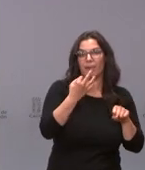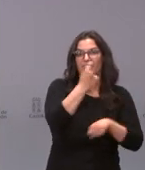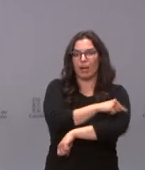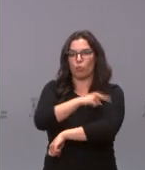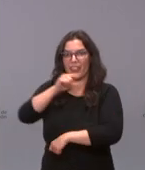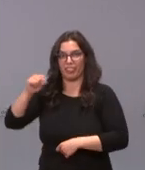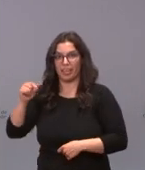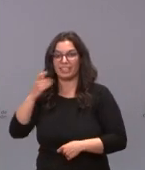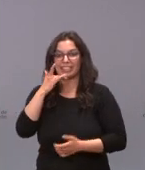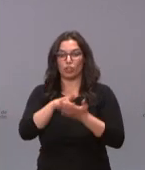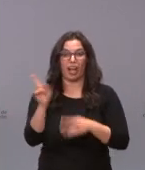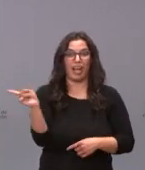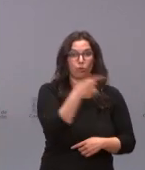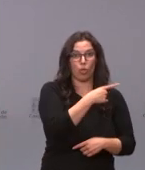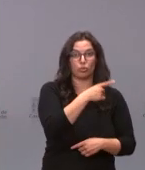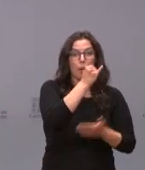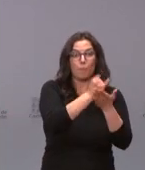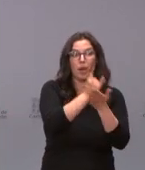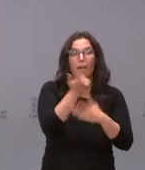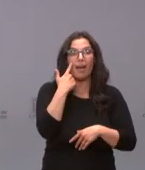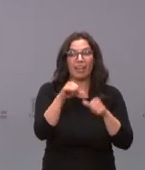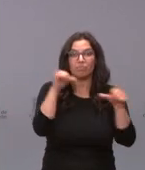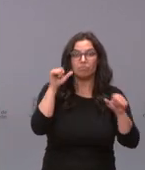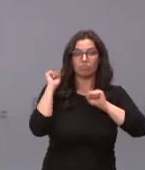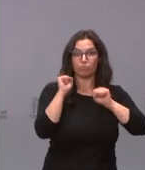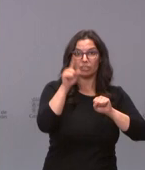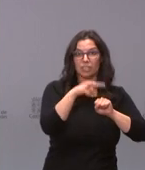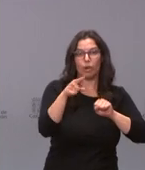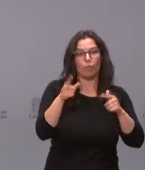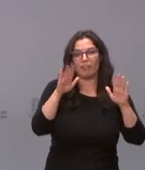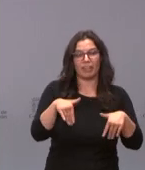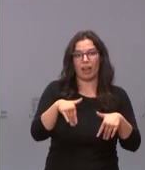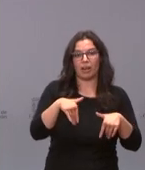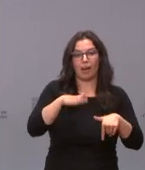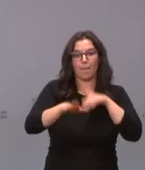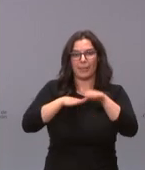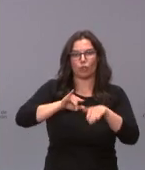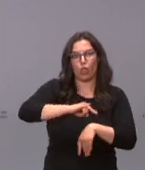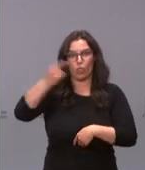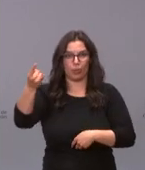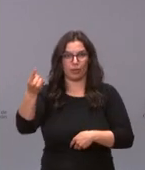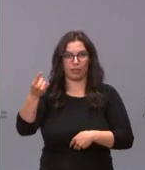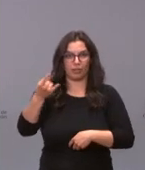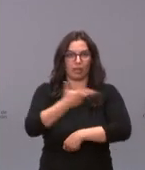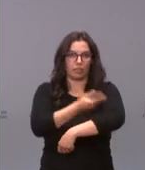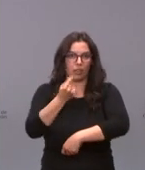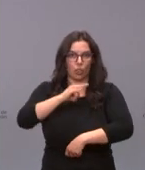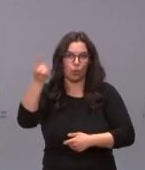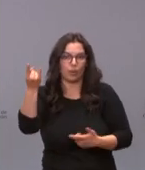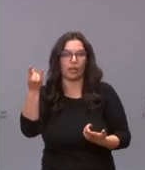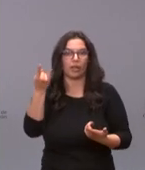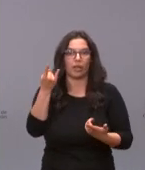el hecho de hacer test lisa a todo el mundo para saber si tiene o no lo que haces es duplicar el número de extracciones duplicar